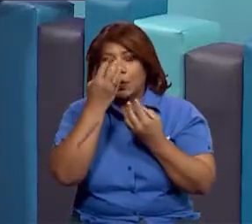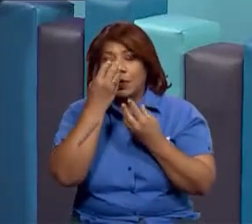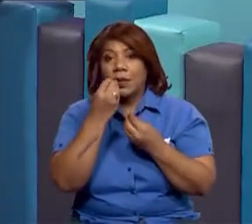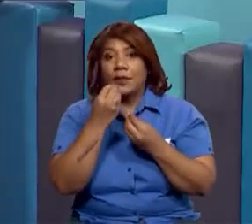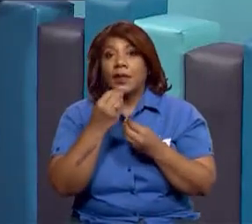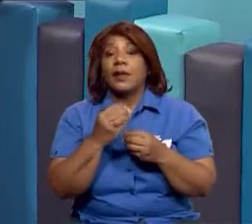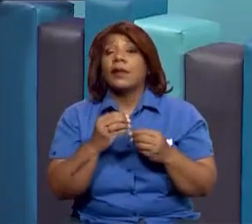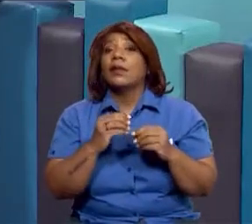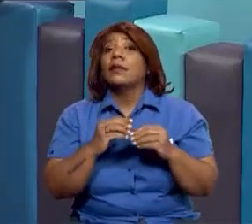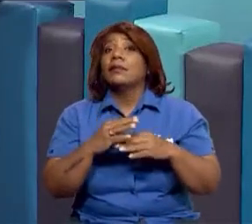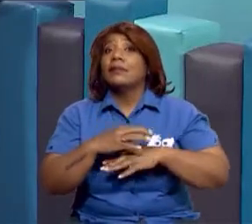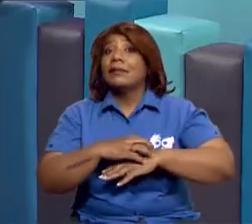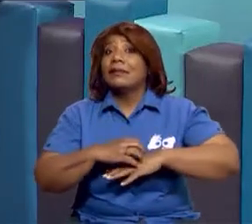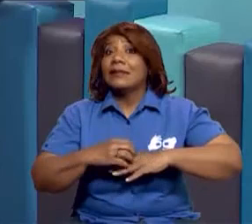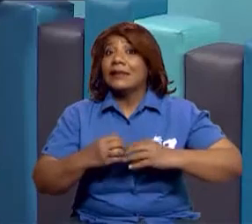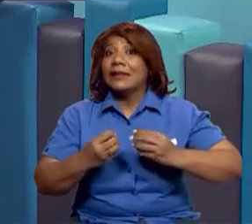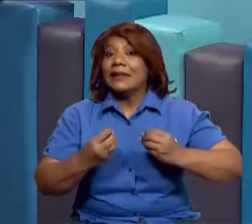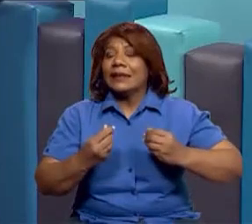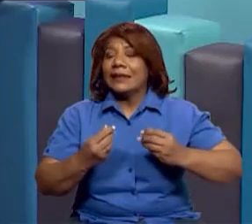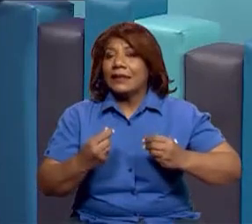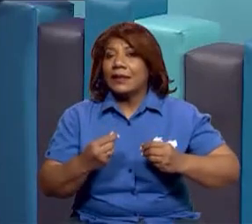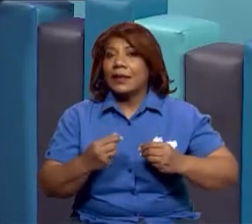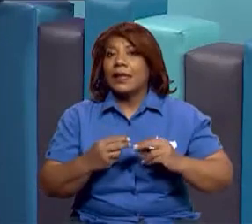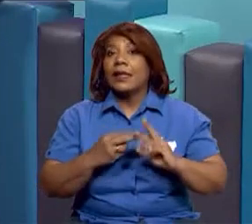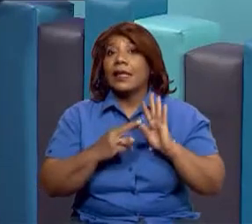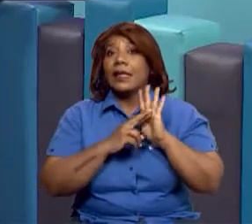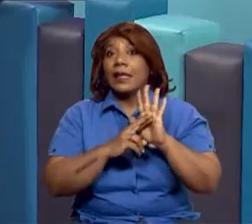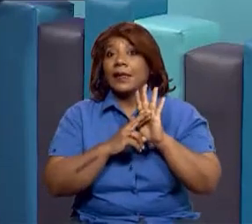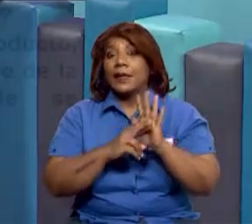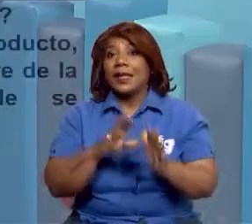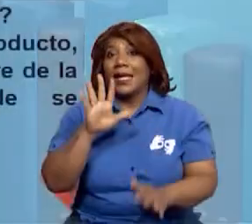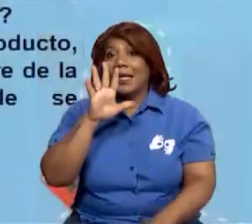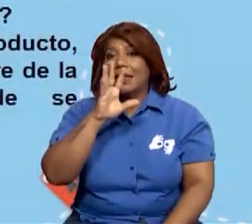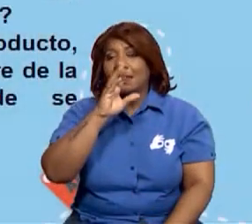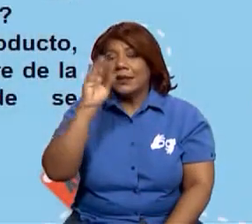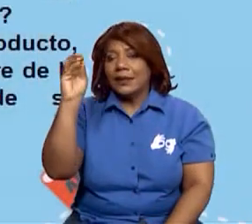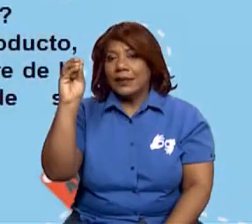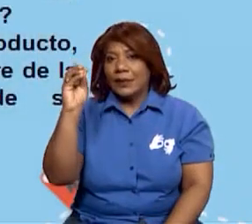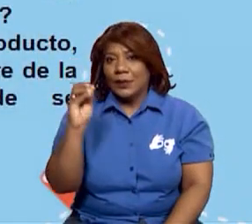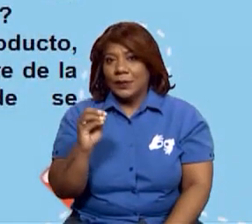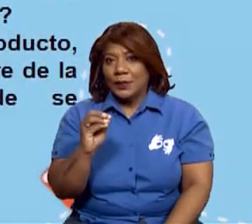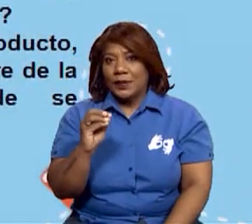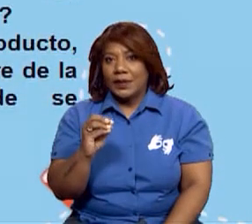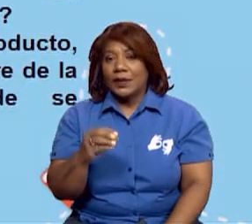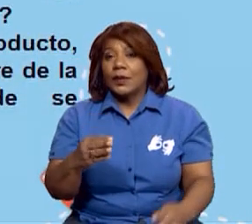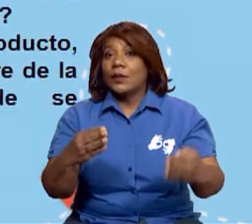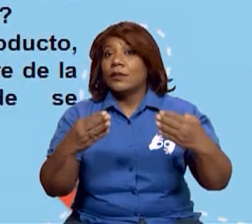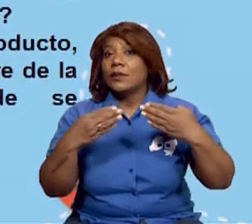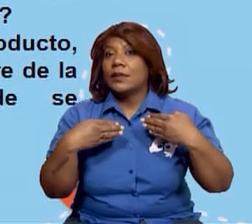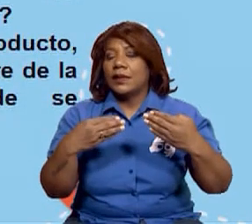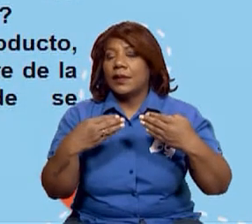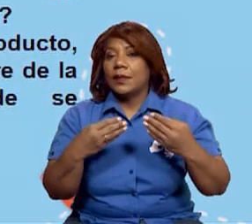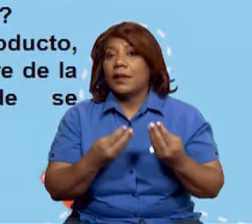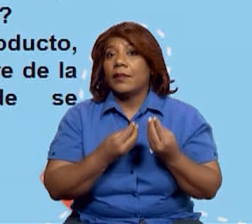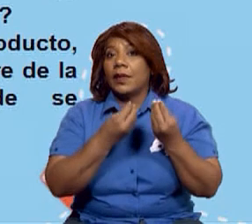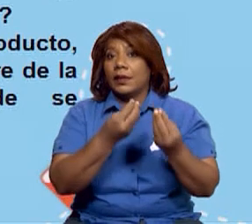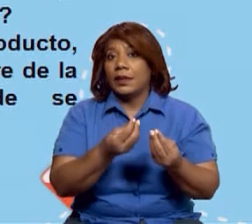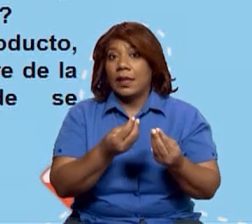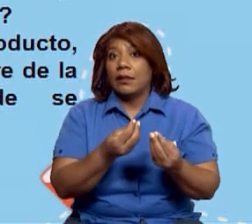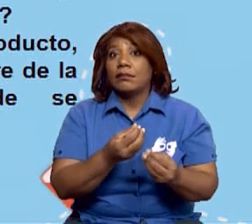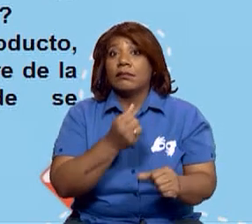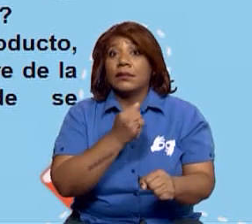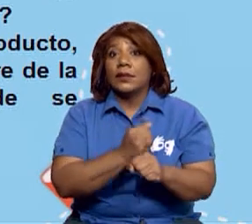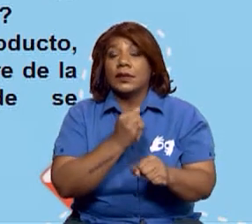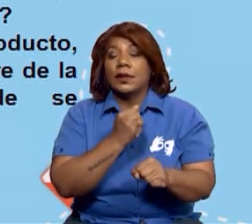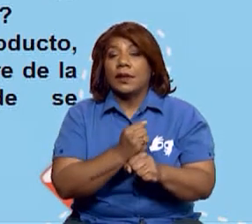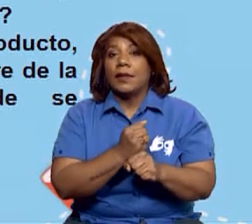sector agrícola representa el 5% de la producción total del país y genera empleo a más de